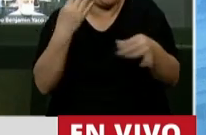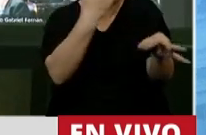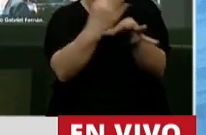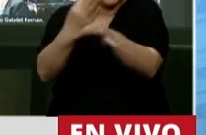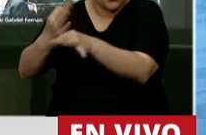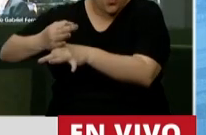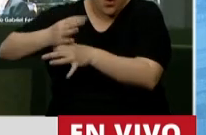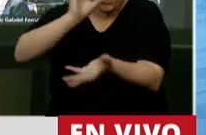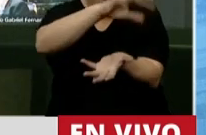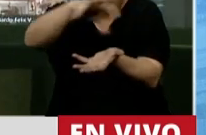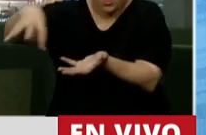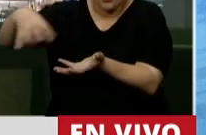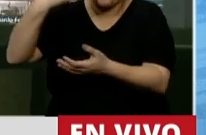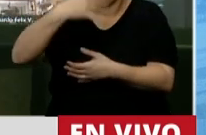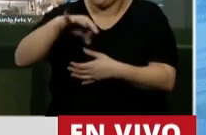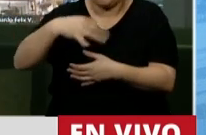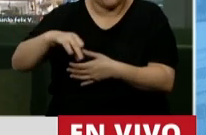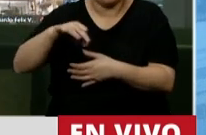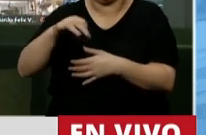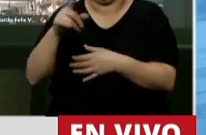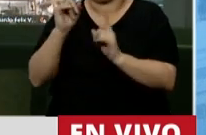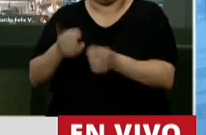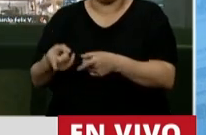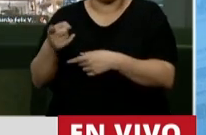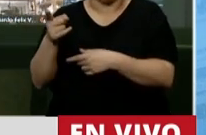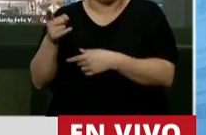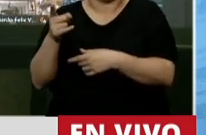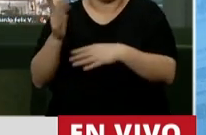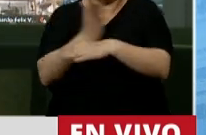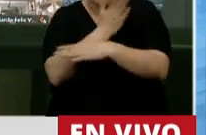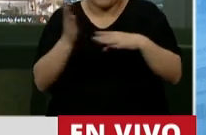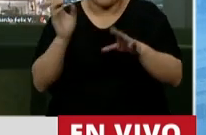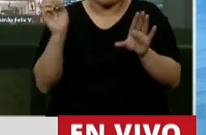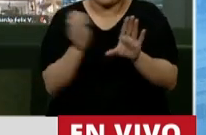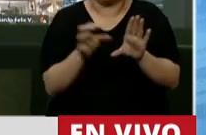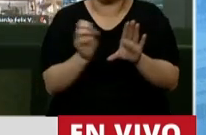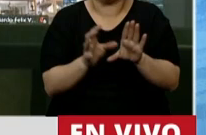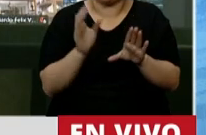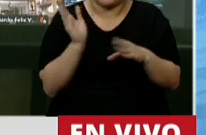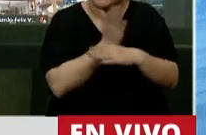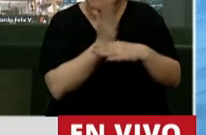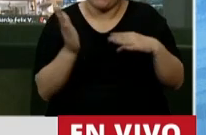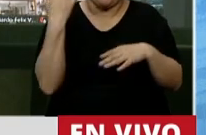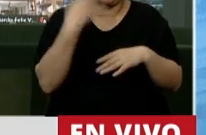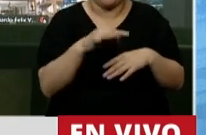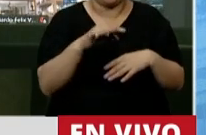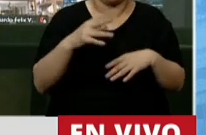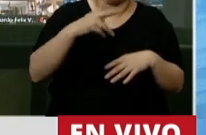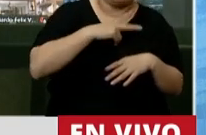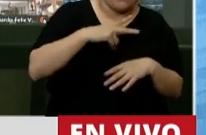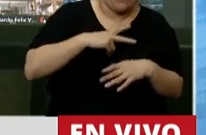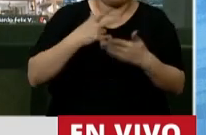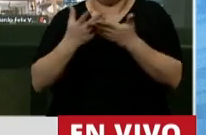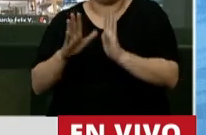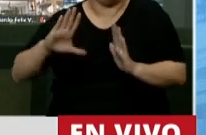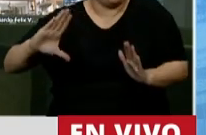escuelas y en todo el ámbito público privado se separe residuos, espero que avancemos en eso para que no sea solo el ámbito público sino el privado